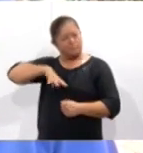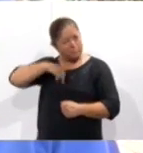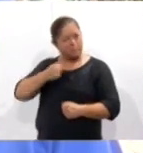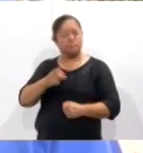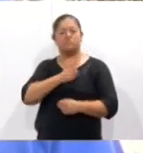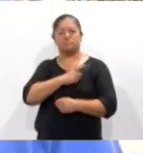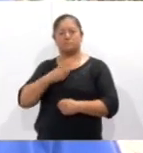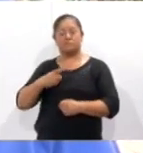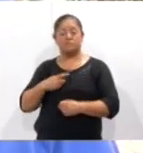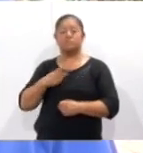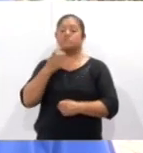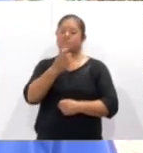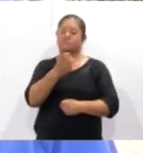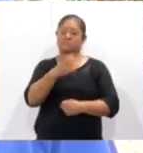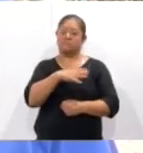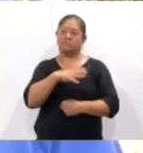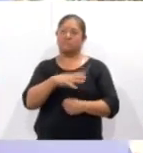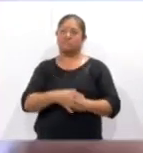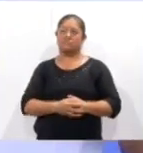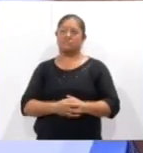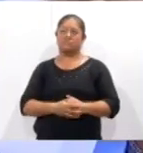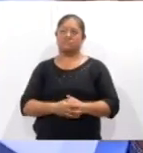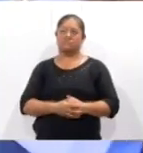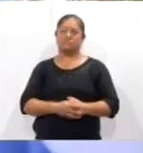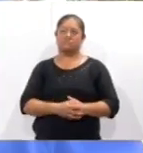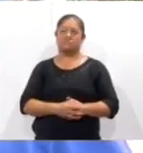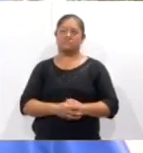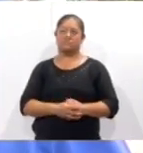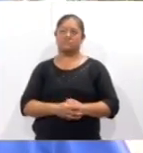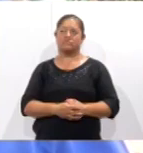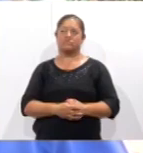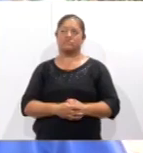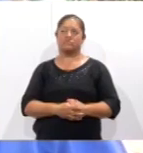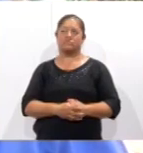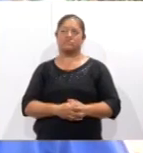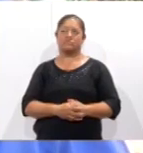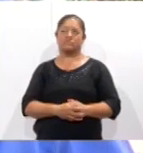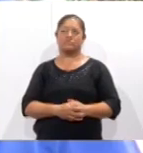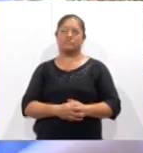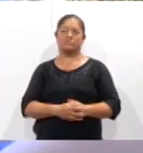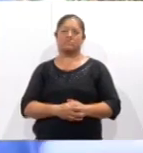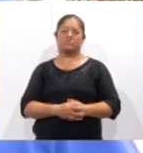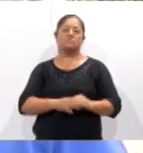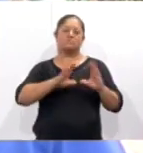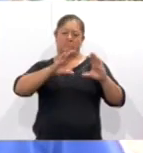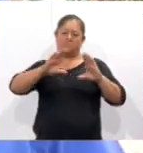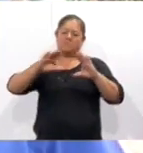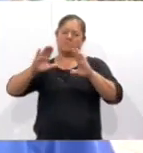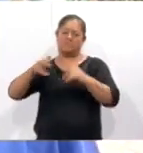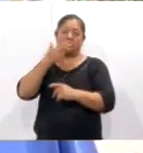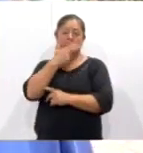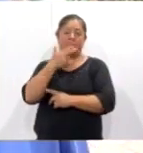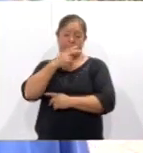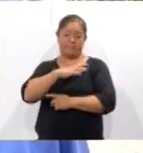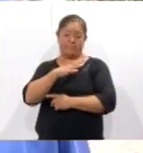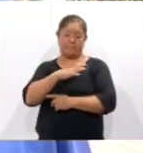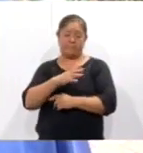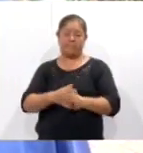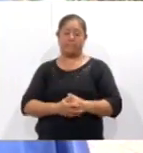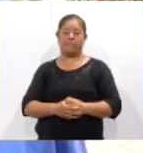pues, como esto que estuvimos haciendo, dándoles a entender que el náhuatl existe en nuestro